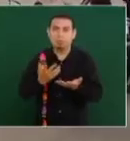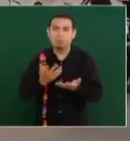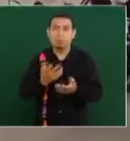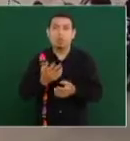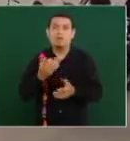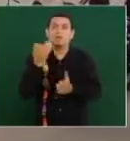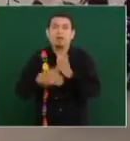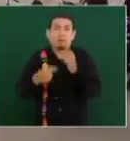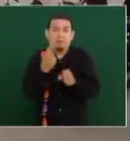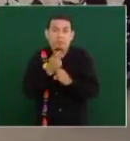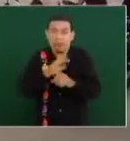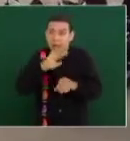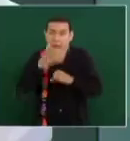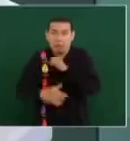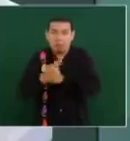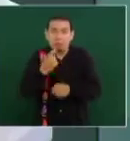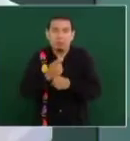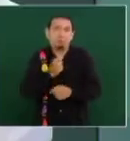primero todavía,